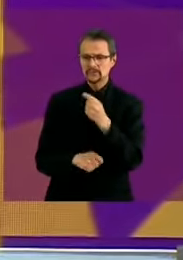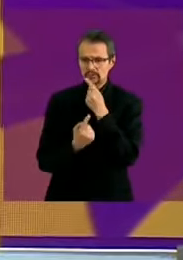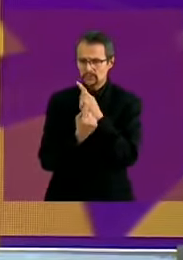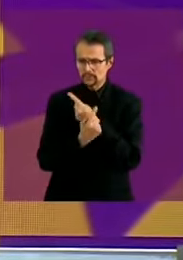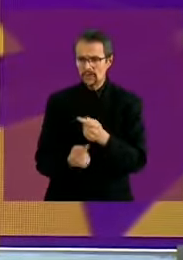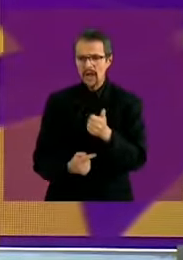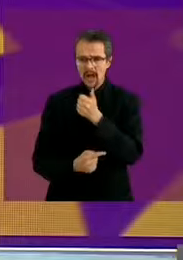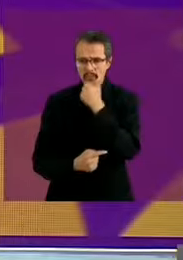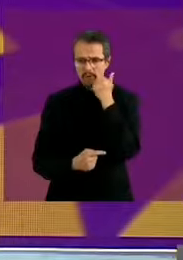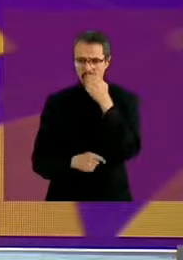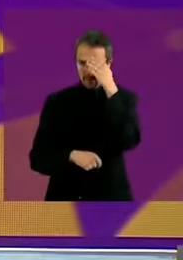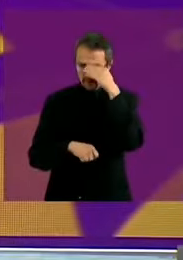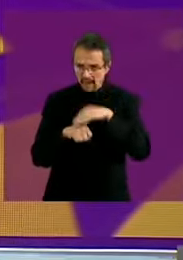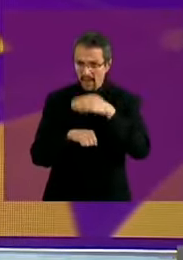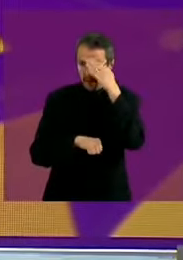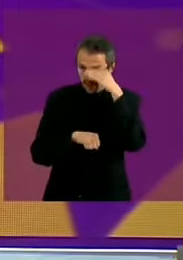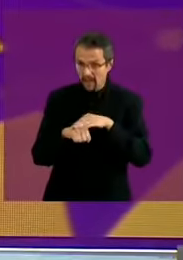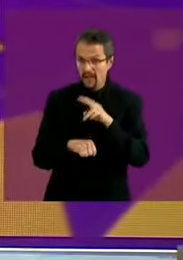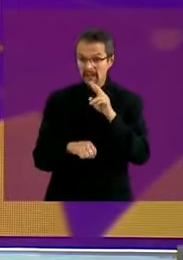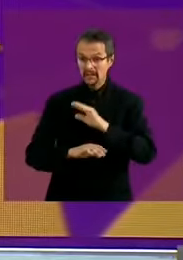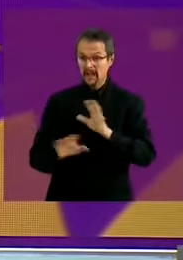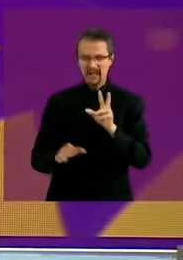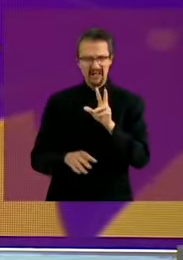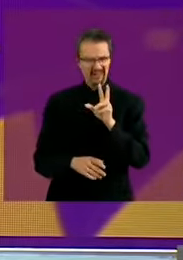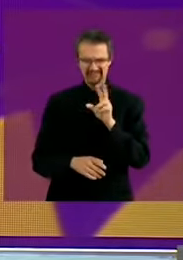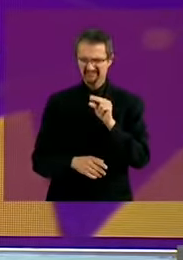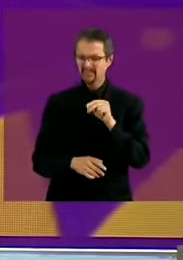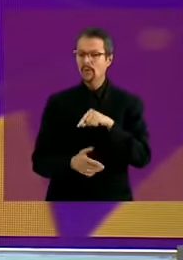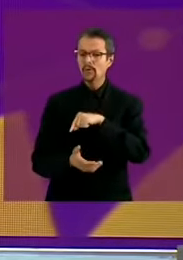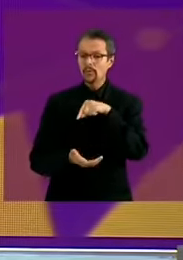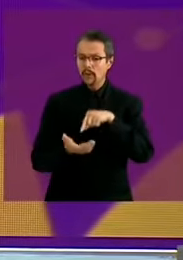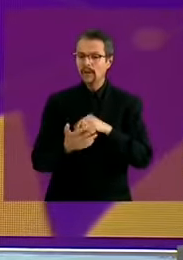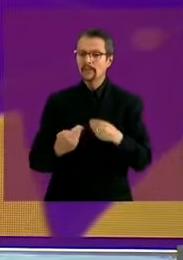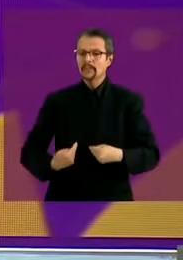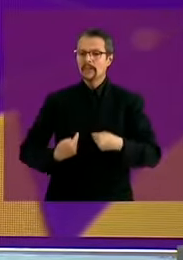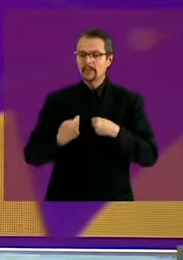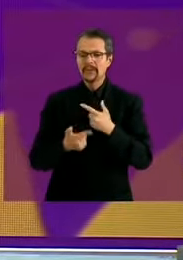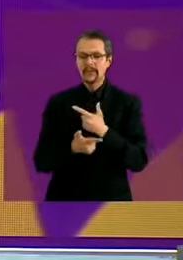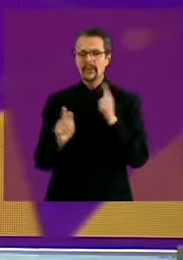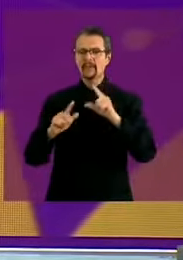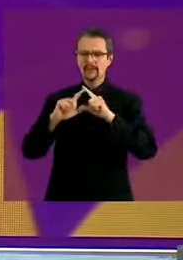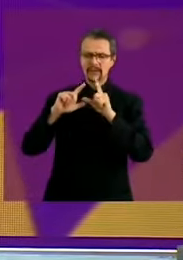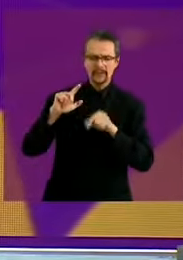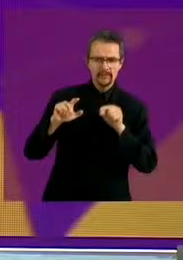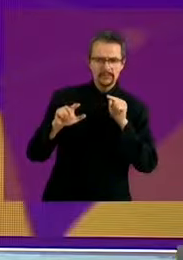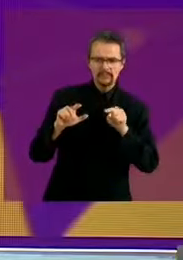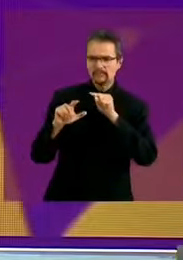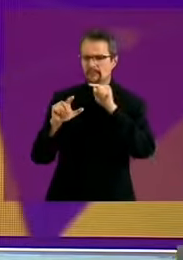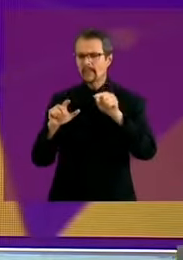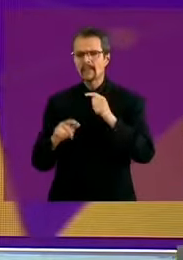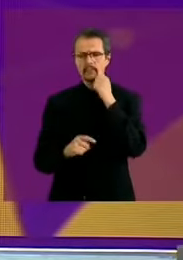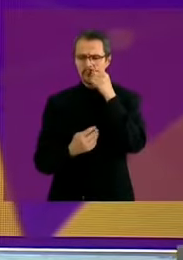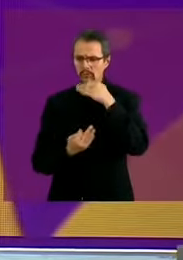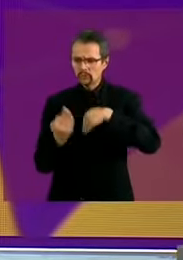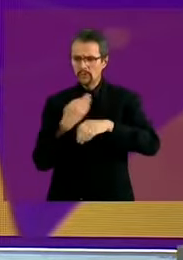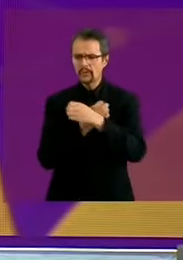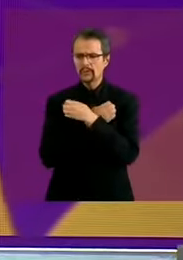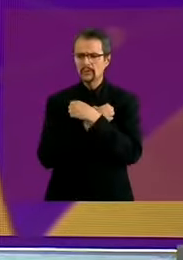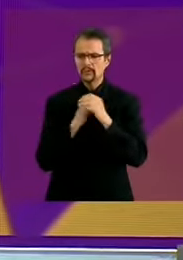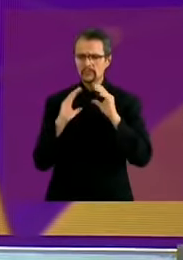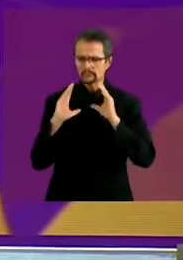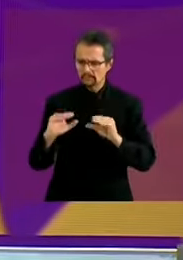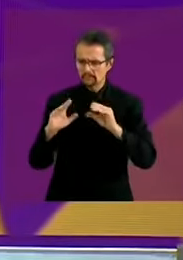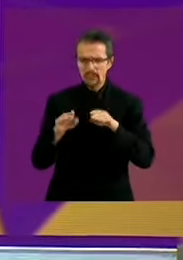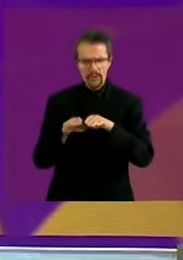en que, independientemente del lugar donde se viva, es el mismo tipo de educación, sino que está basado en la participación de